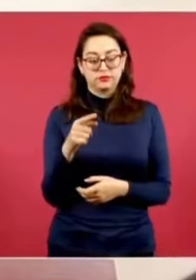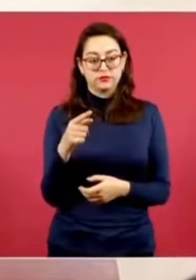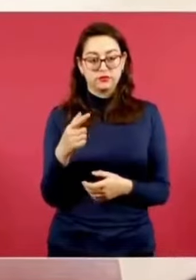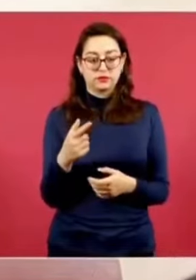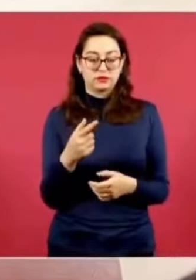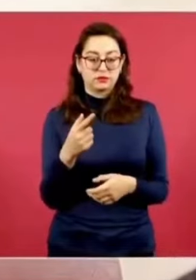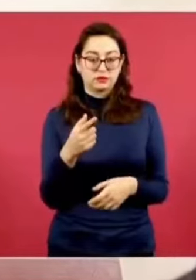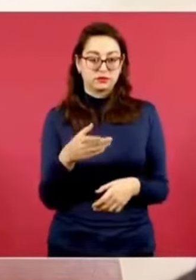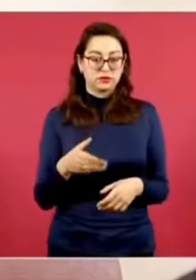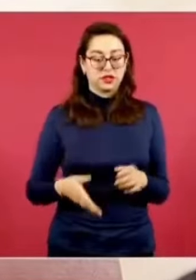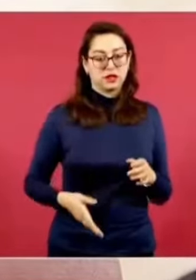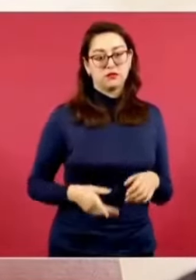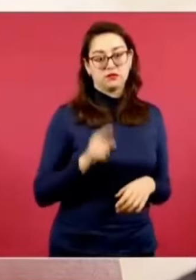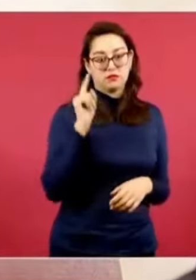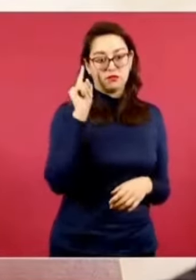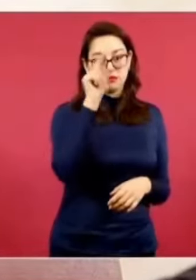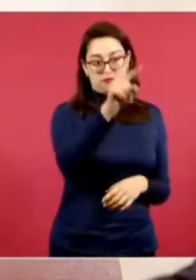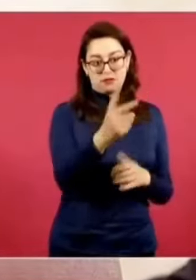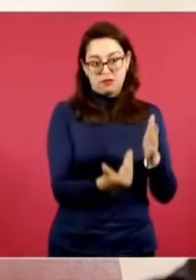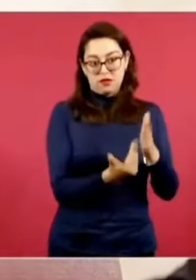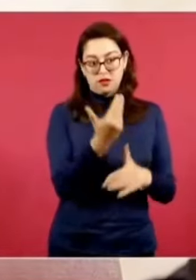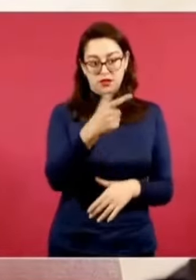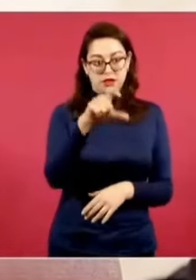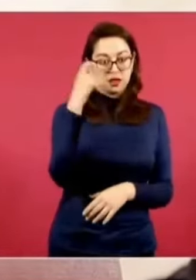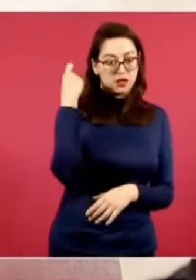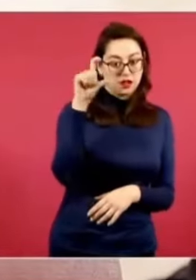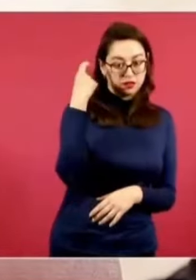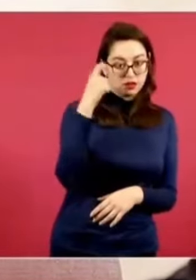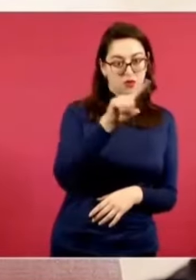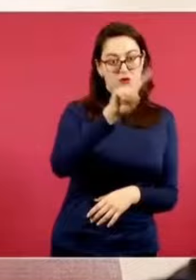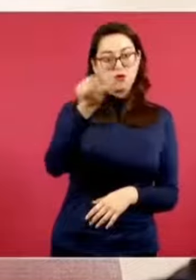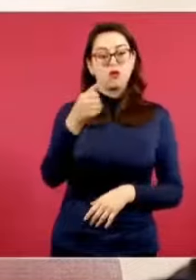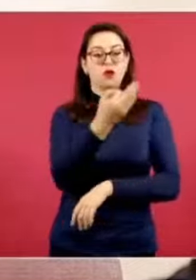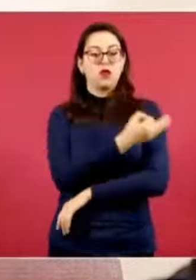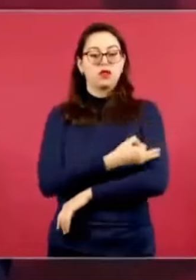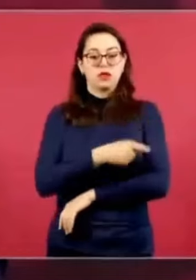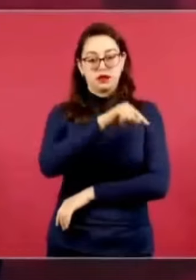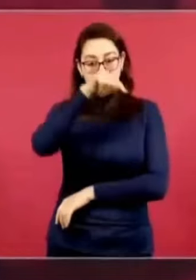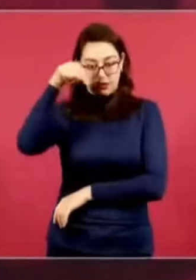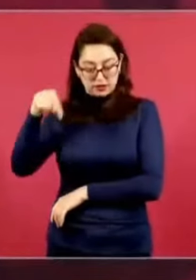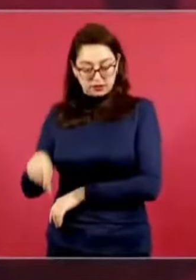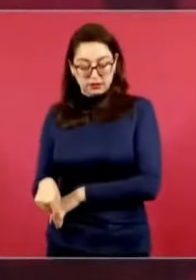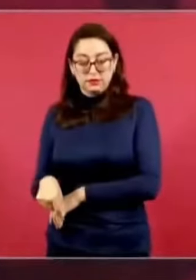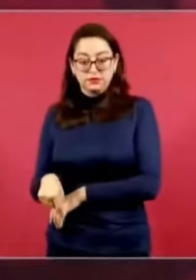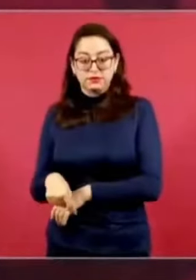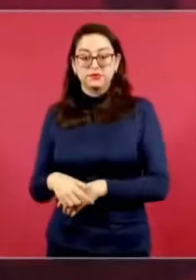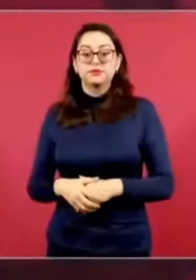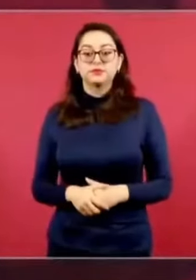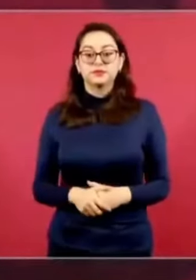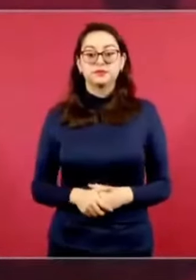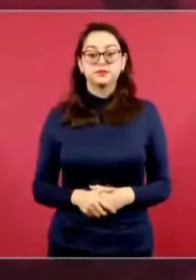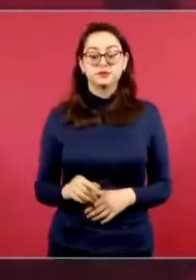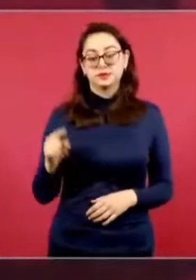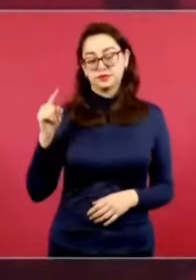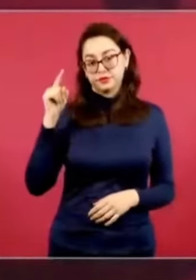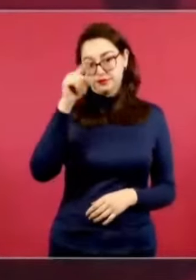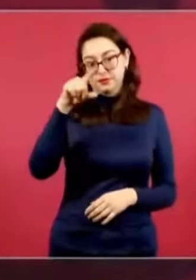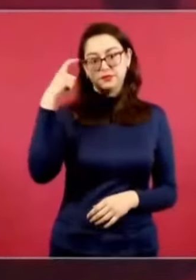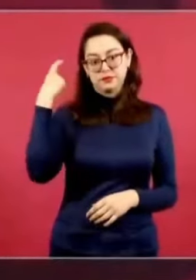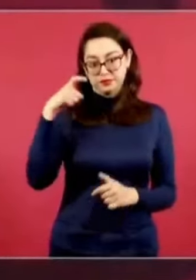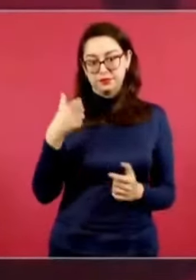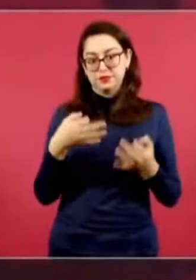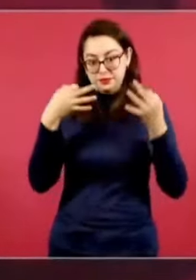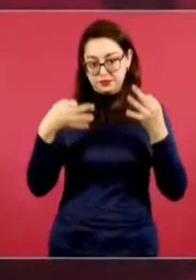a la ceremonia oficial y